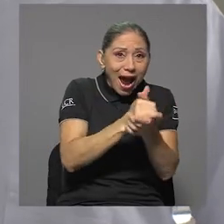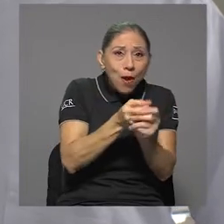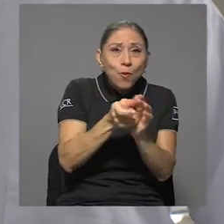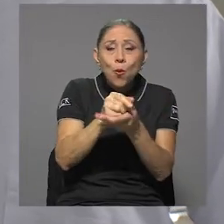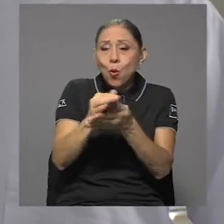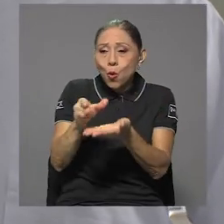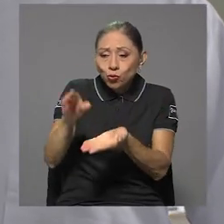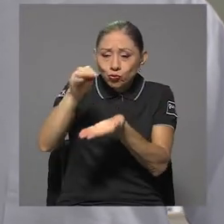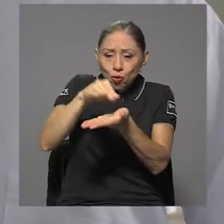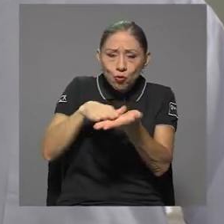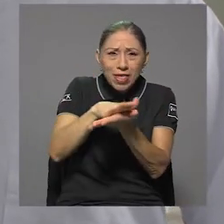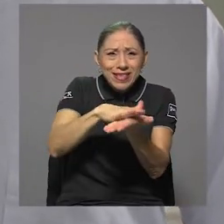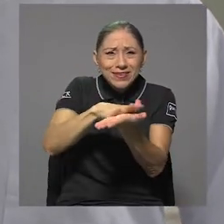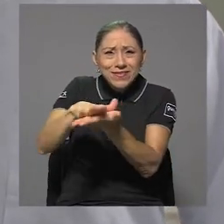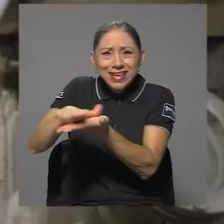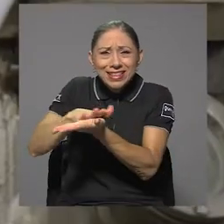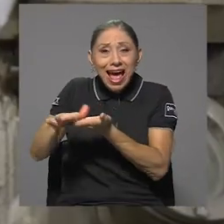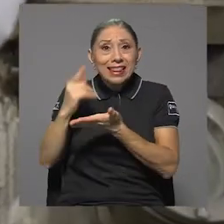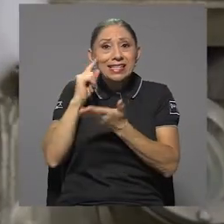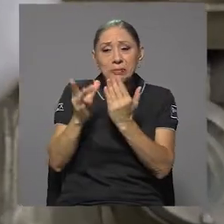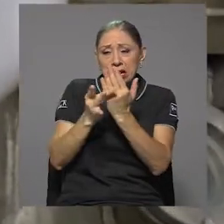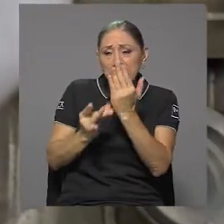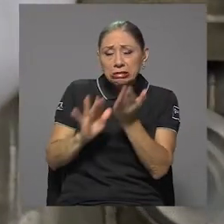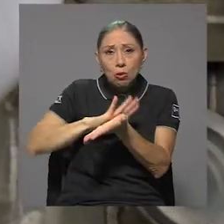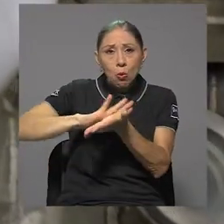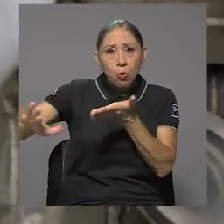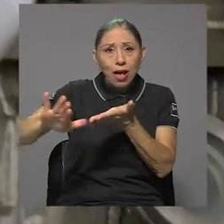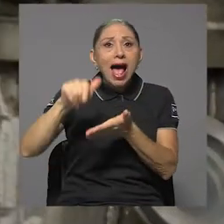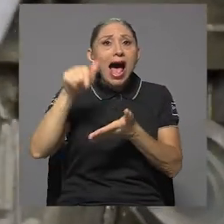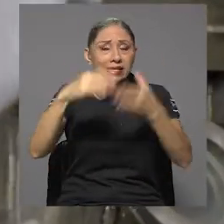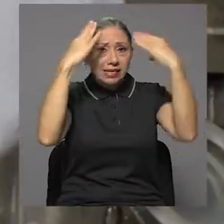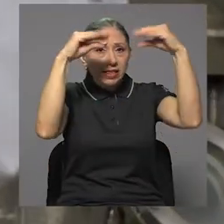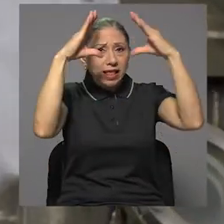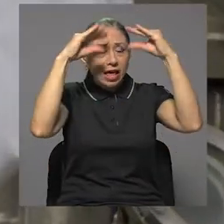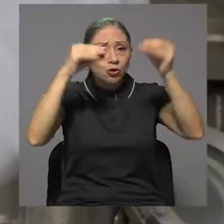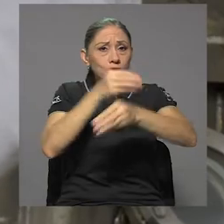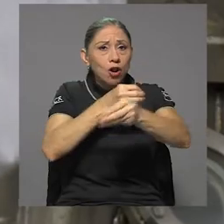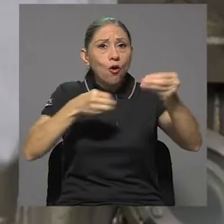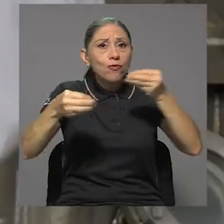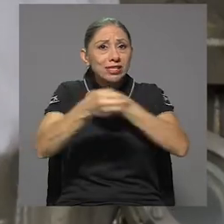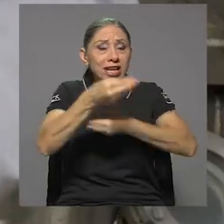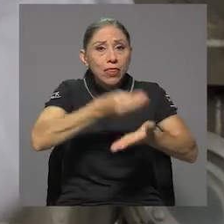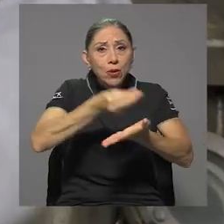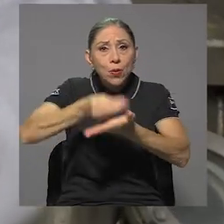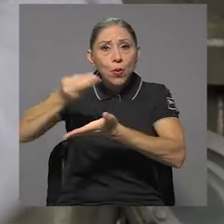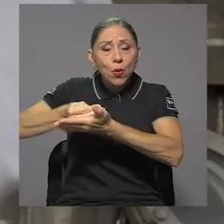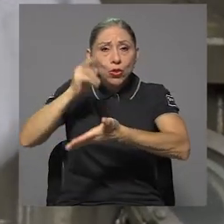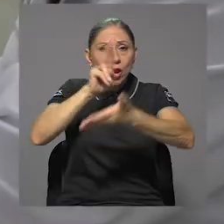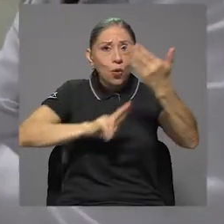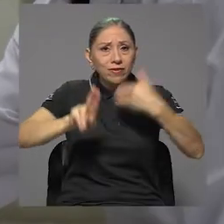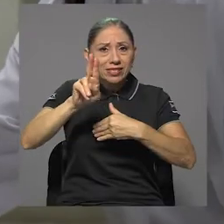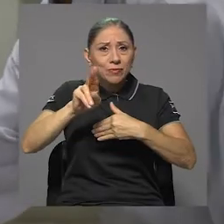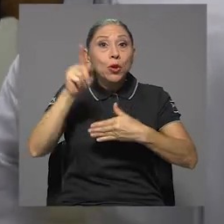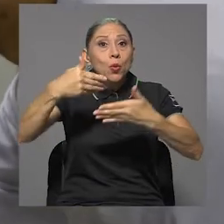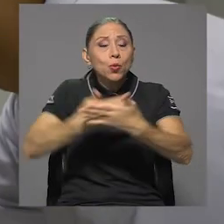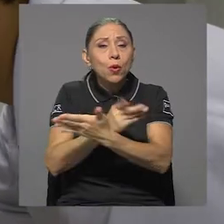de manos y desengrasantes? Así lo revelan datos de la Oficina de Suministros de la Universidad. Un nuevo proyecto de